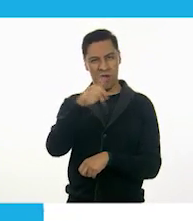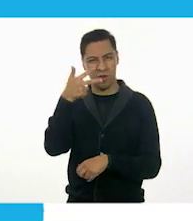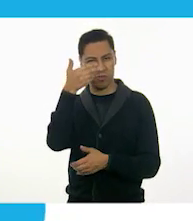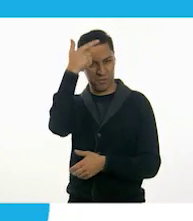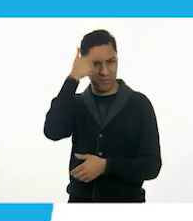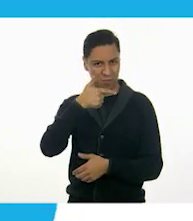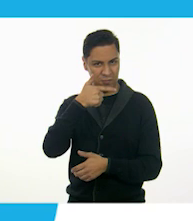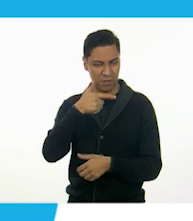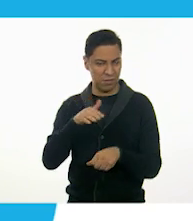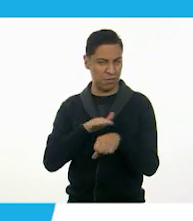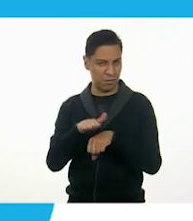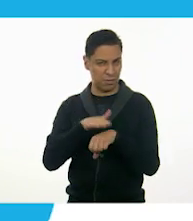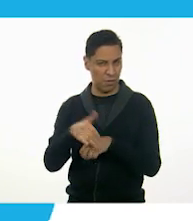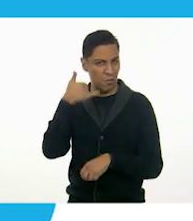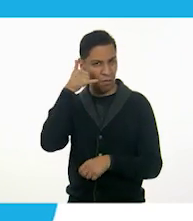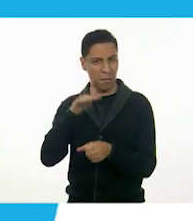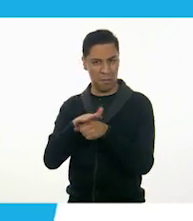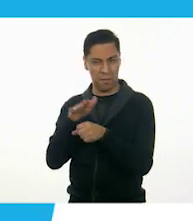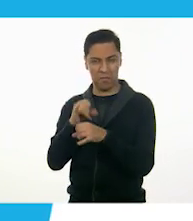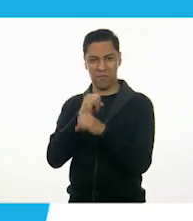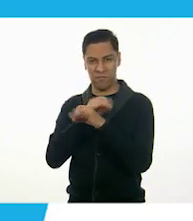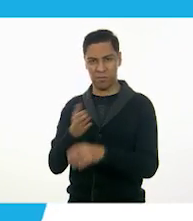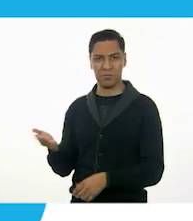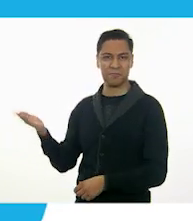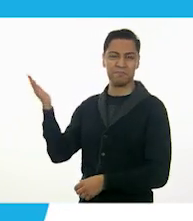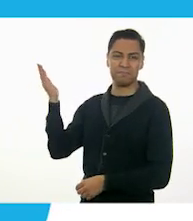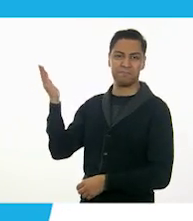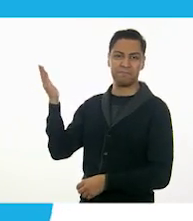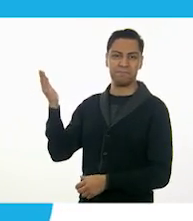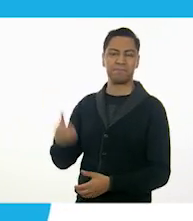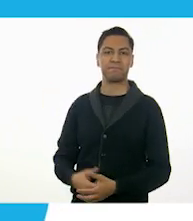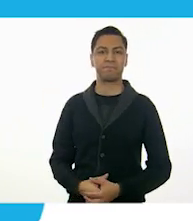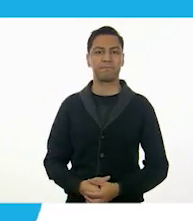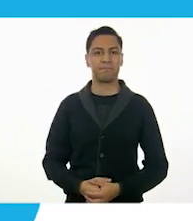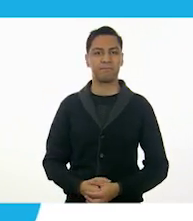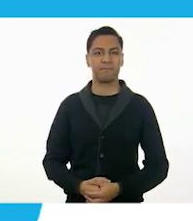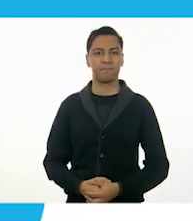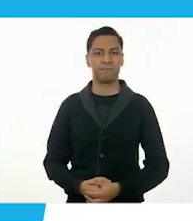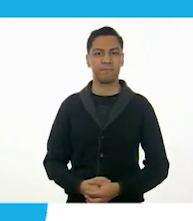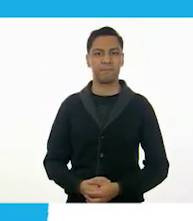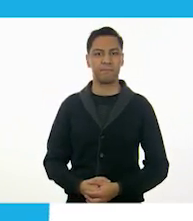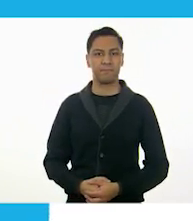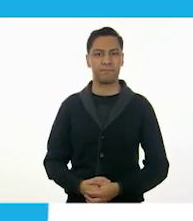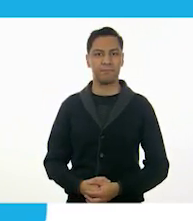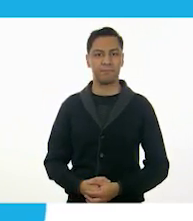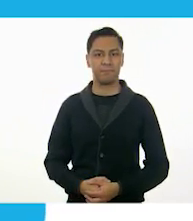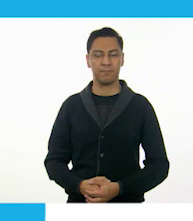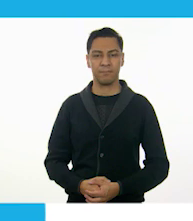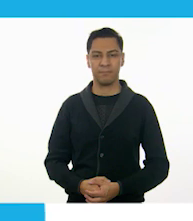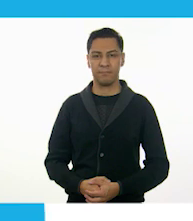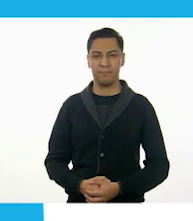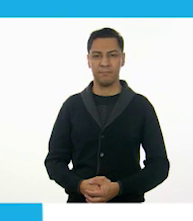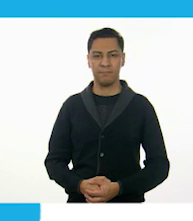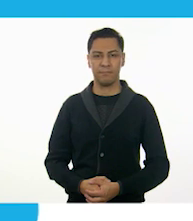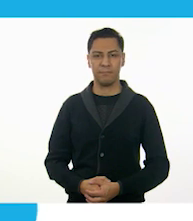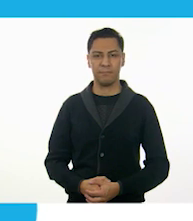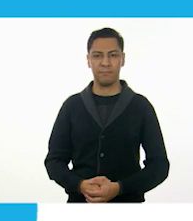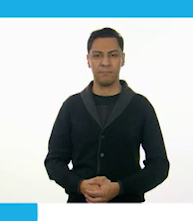teléfono 5541-7204-13. ¡Cien líneas!